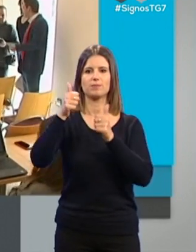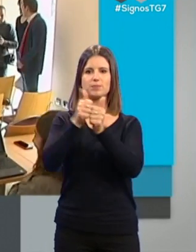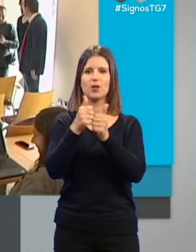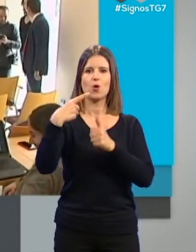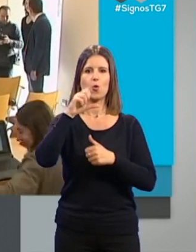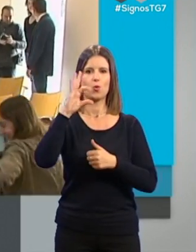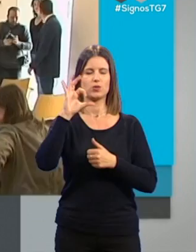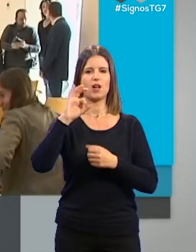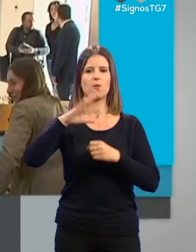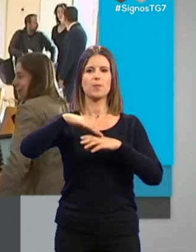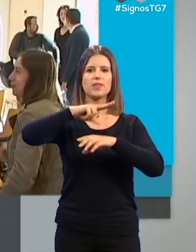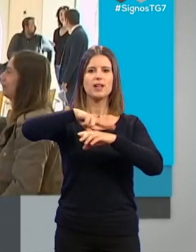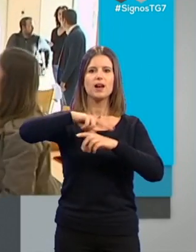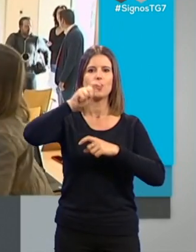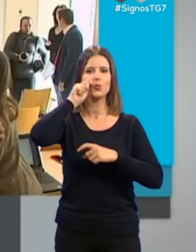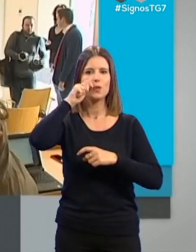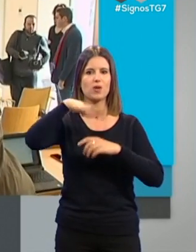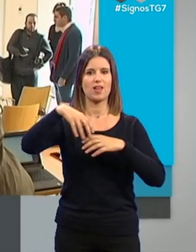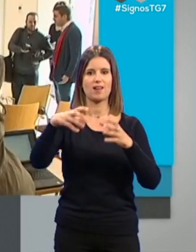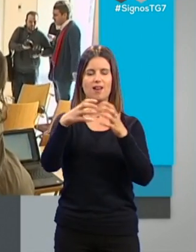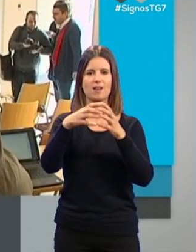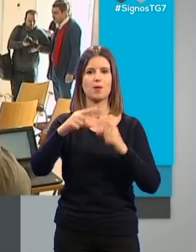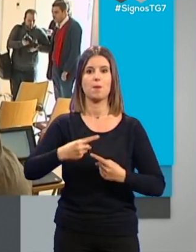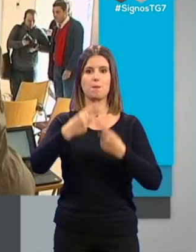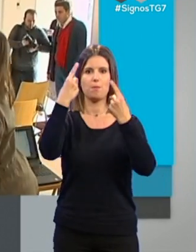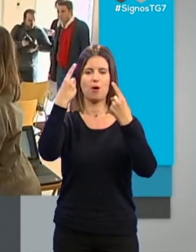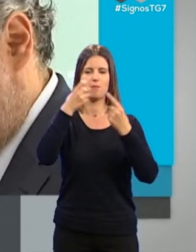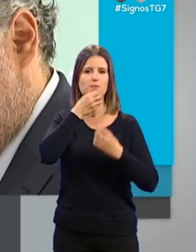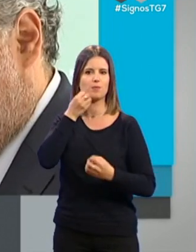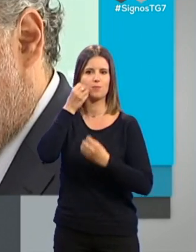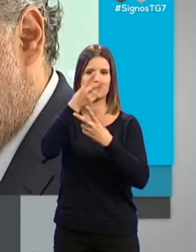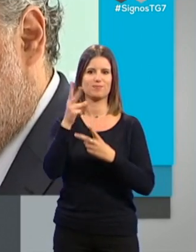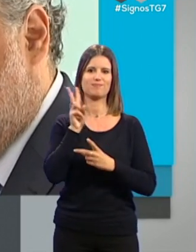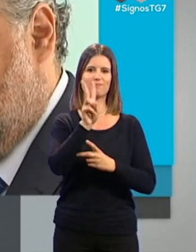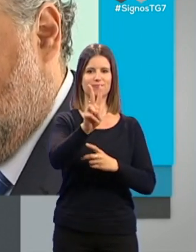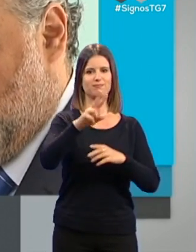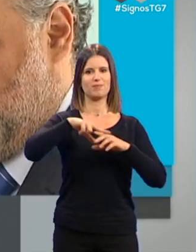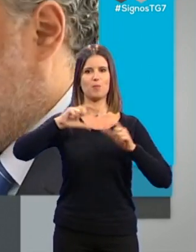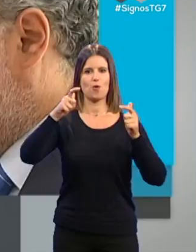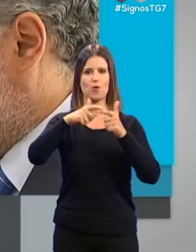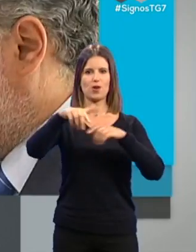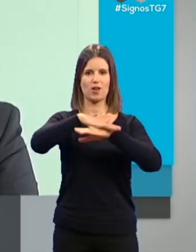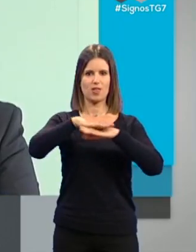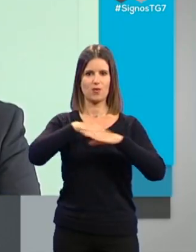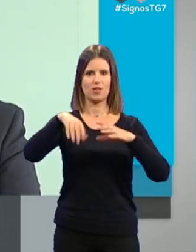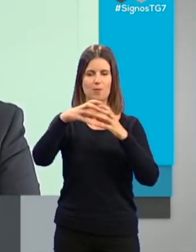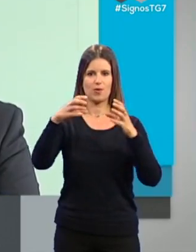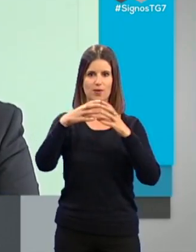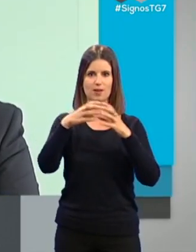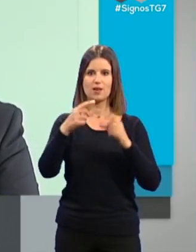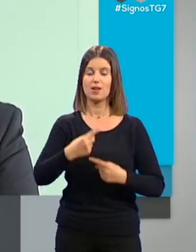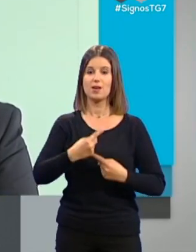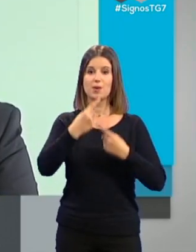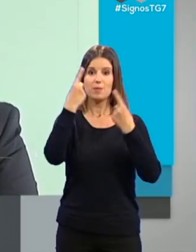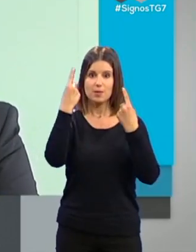de Regeneración, Justicia y Turismo en Granada en esta primera comparecencia del Gobierno andaluz de la Junta en la provincia. La primera